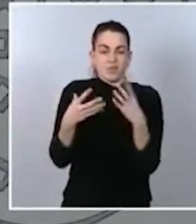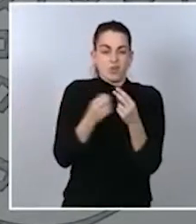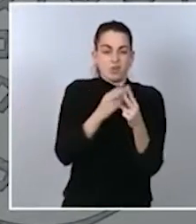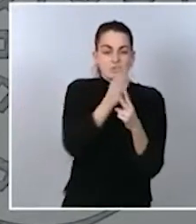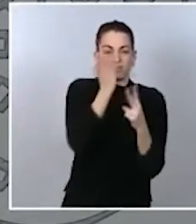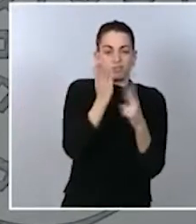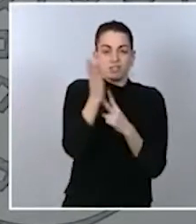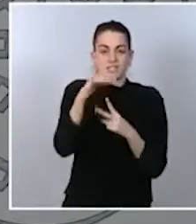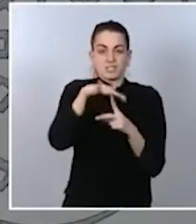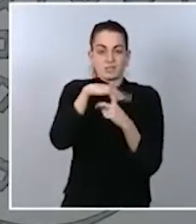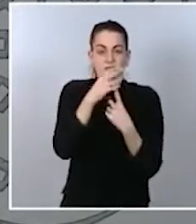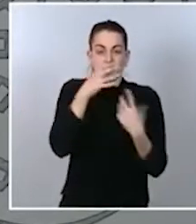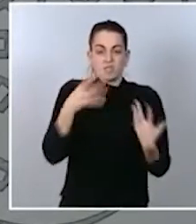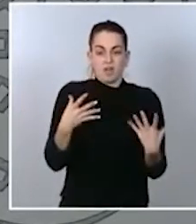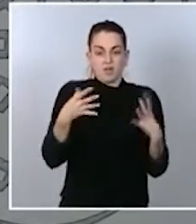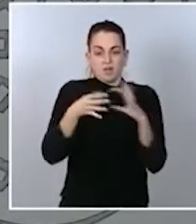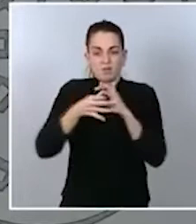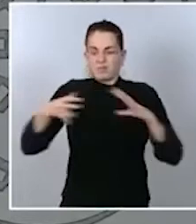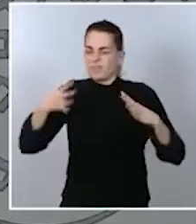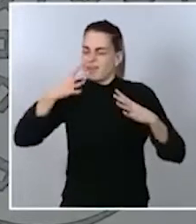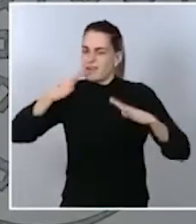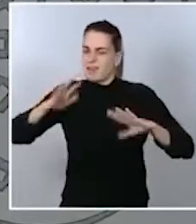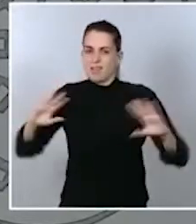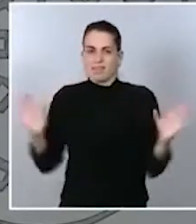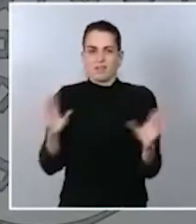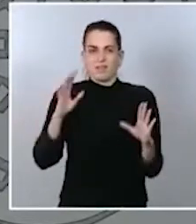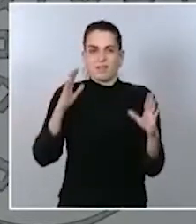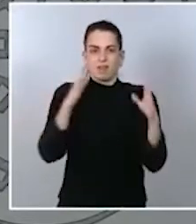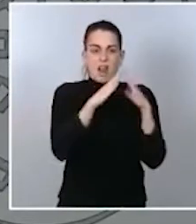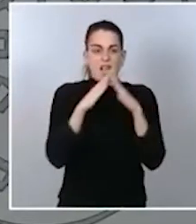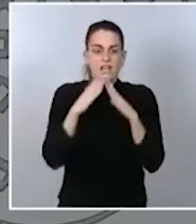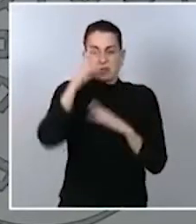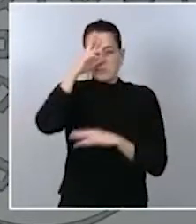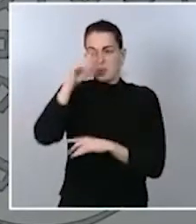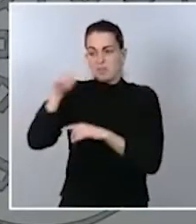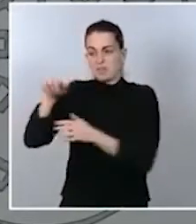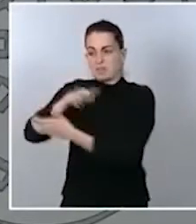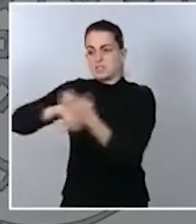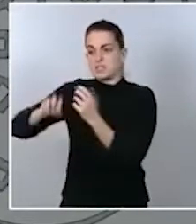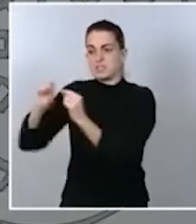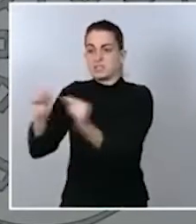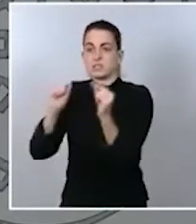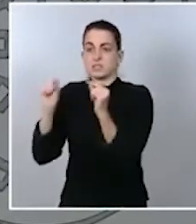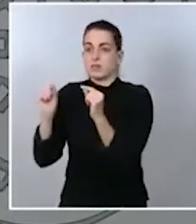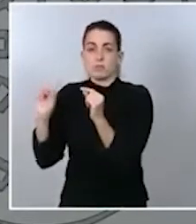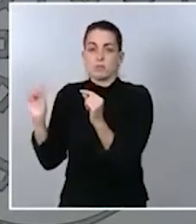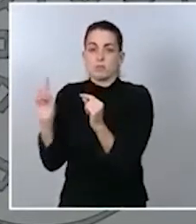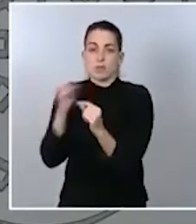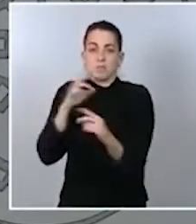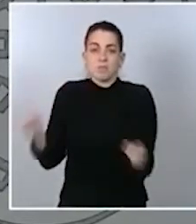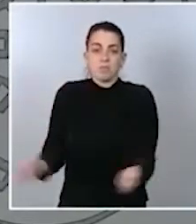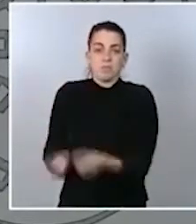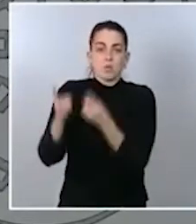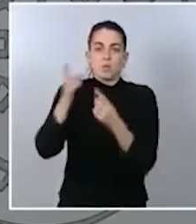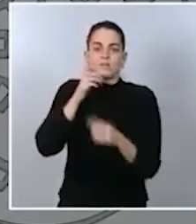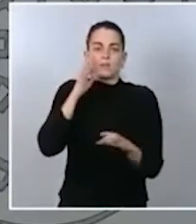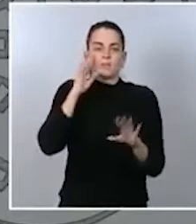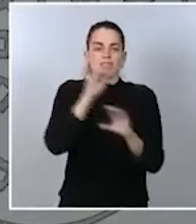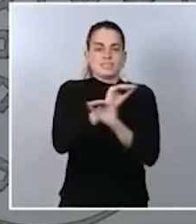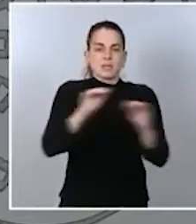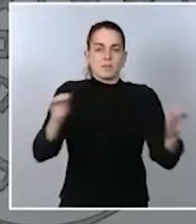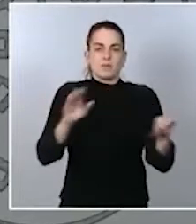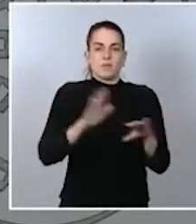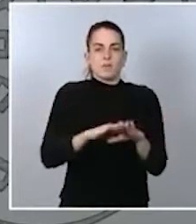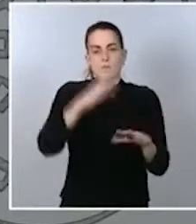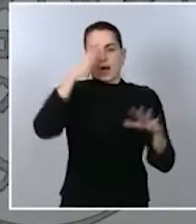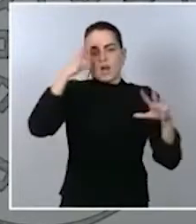de los hogares españoles y también intentando hacer un llamamiento al sentido común y a la cordura para que se pueda